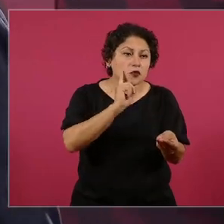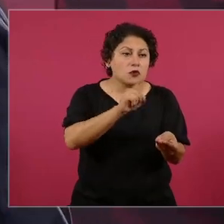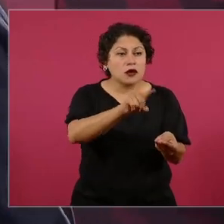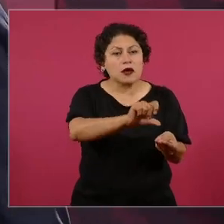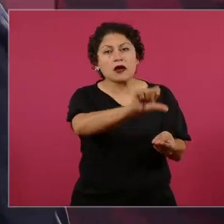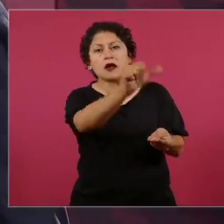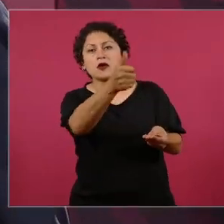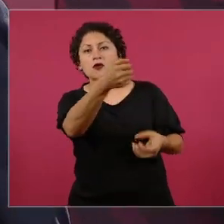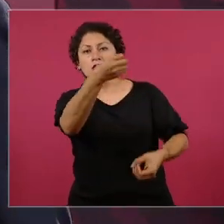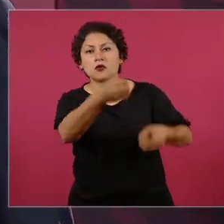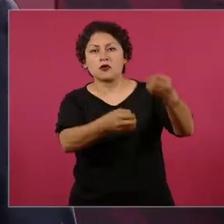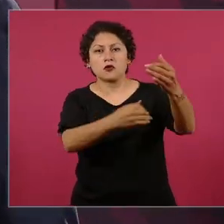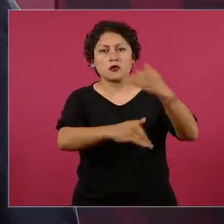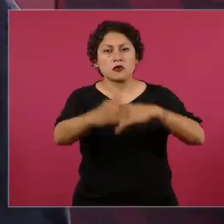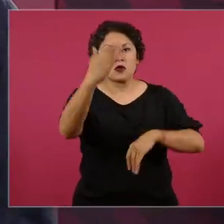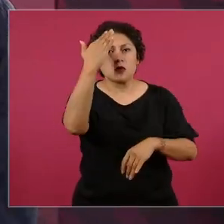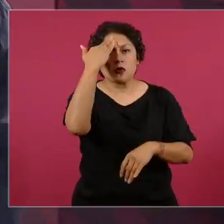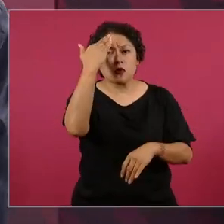más